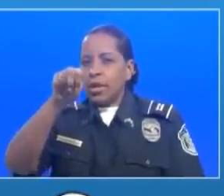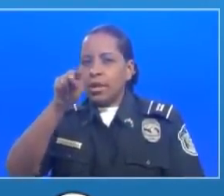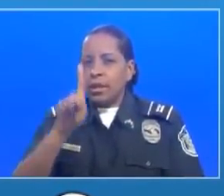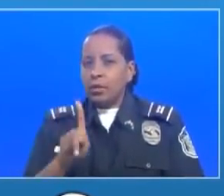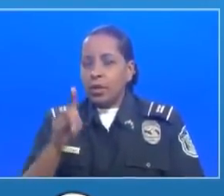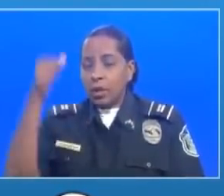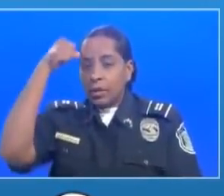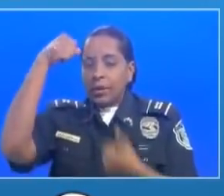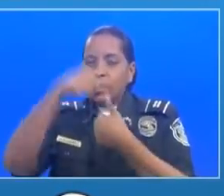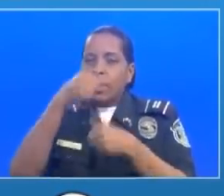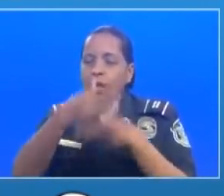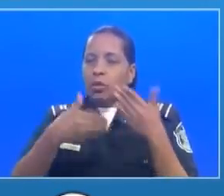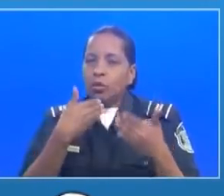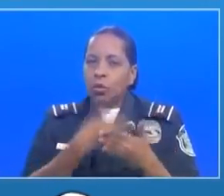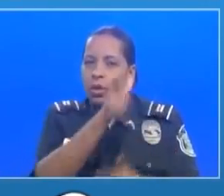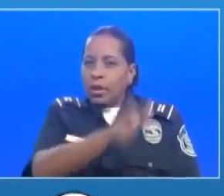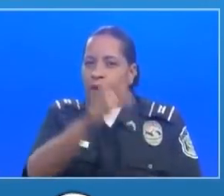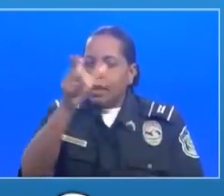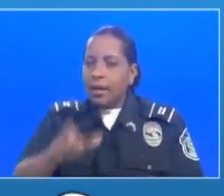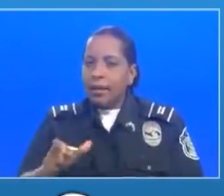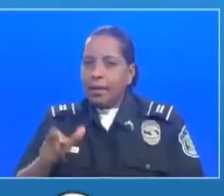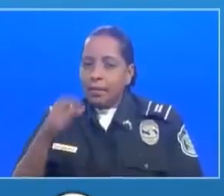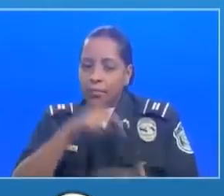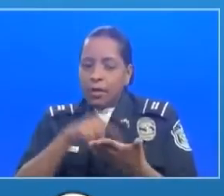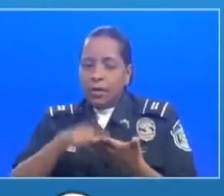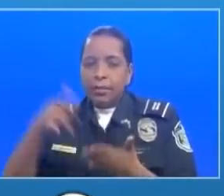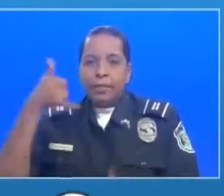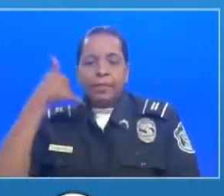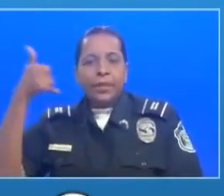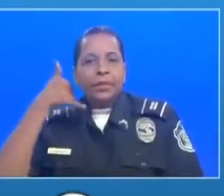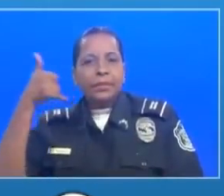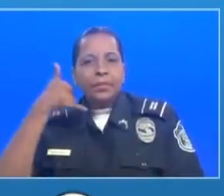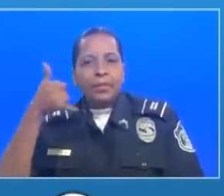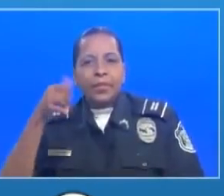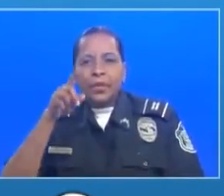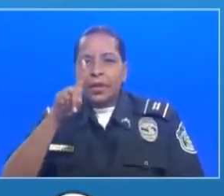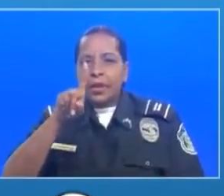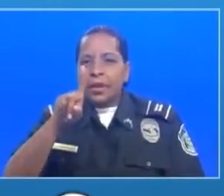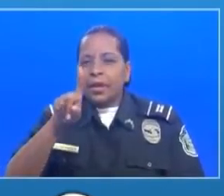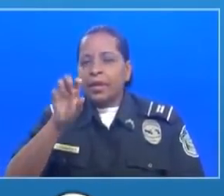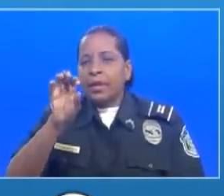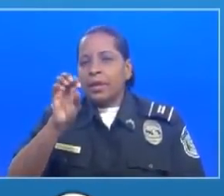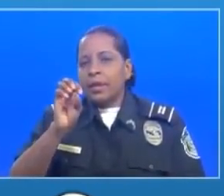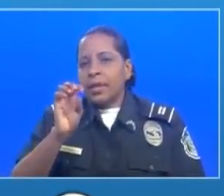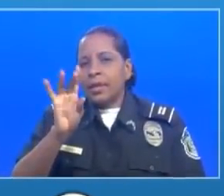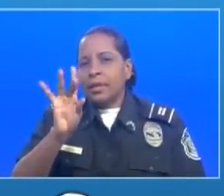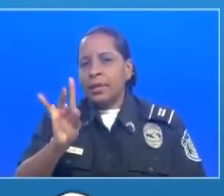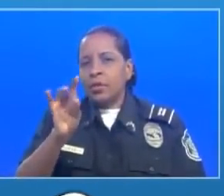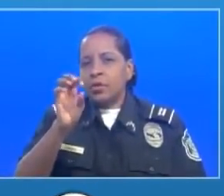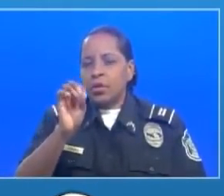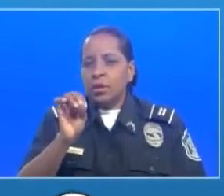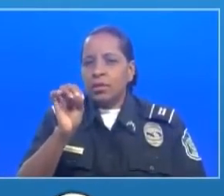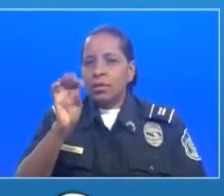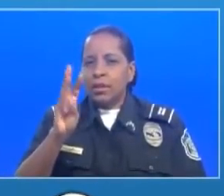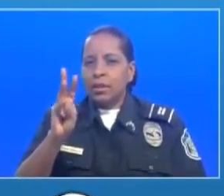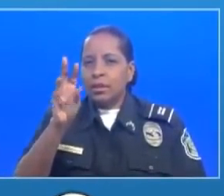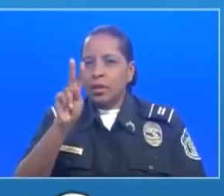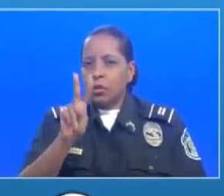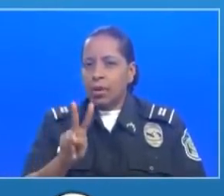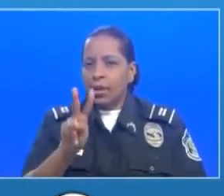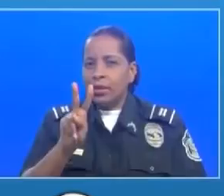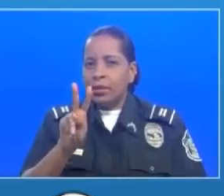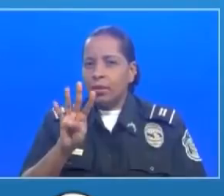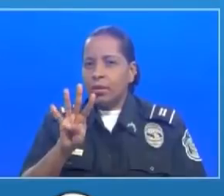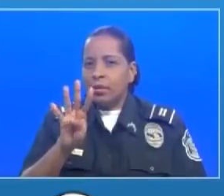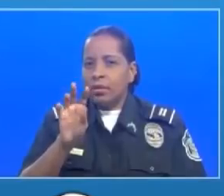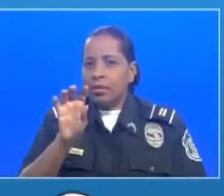recordarle que la línea para las vacunas es el 864-67.